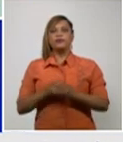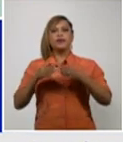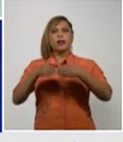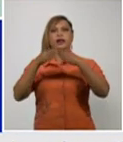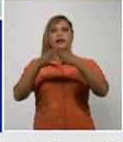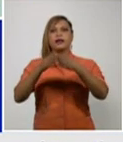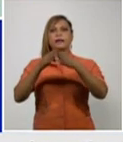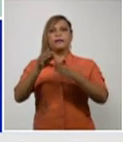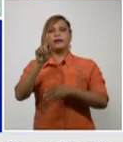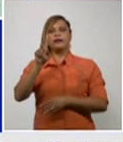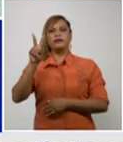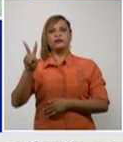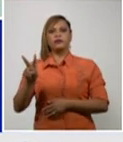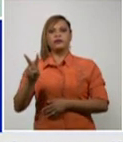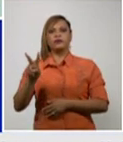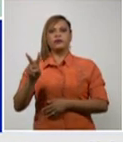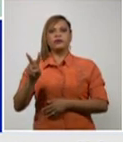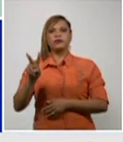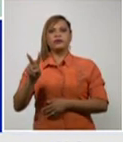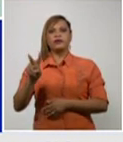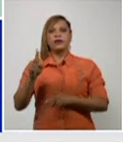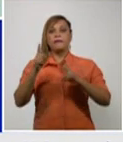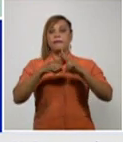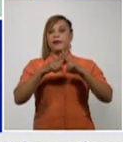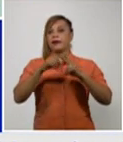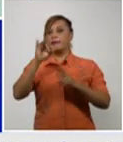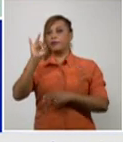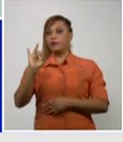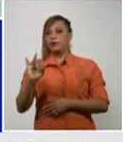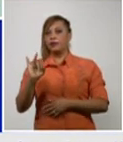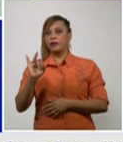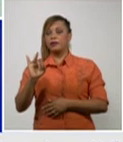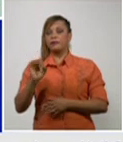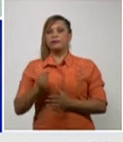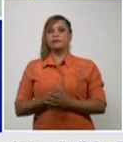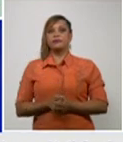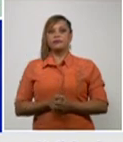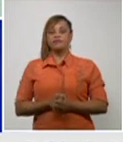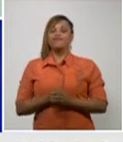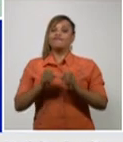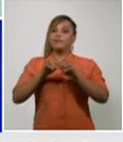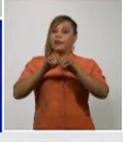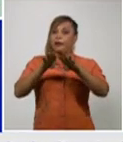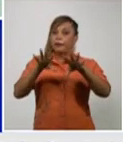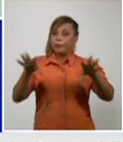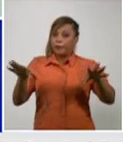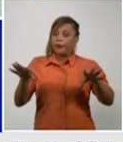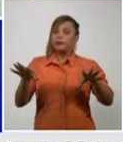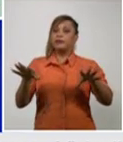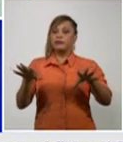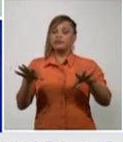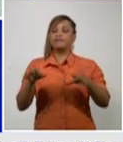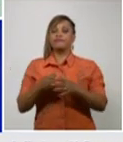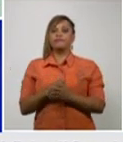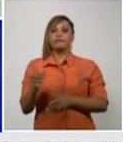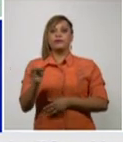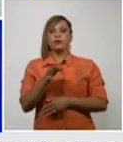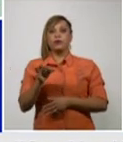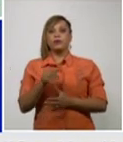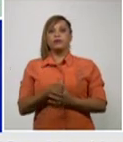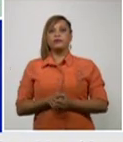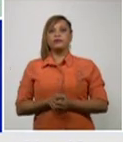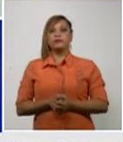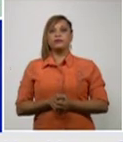casos autóctonos un poco disperso para el comportamiento que habitualmente tiene Granma que estamos hablando